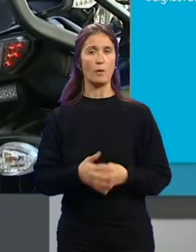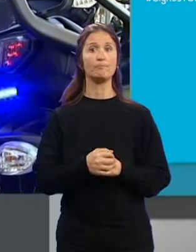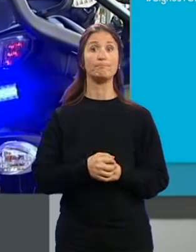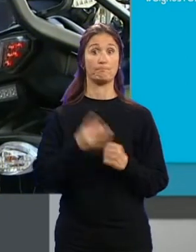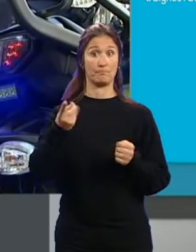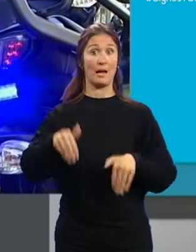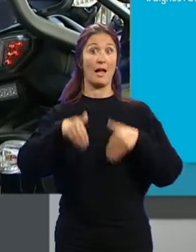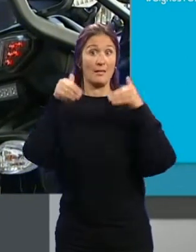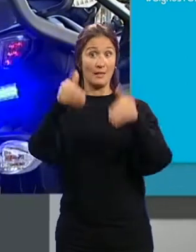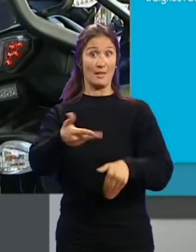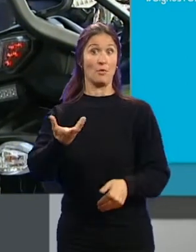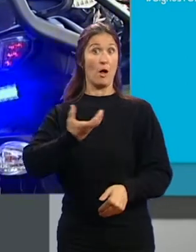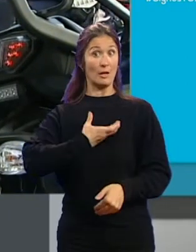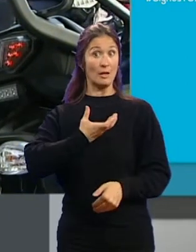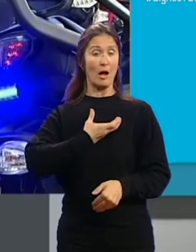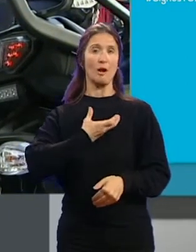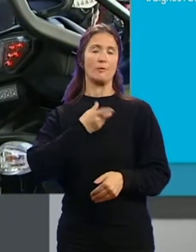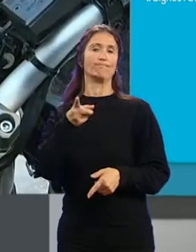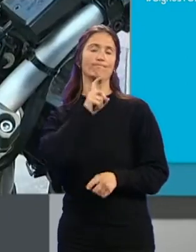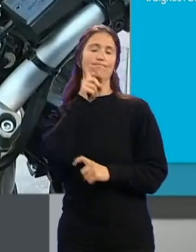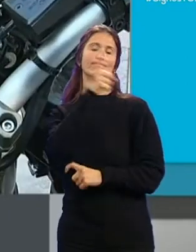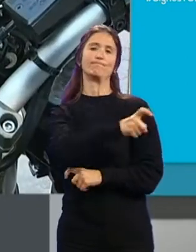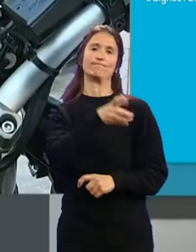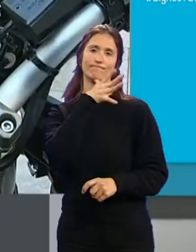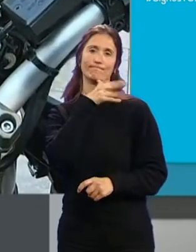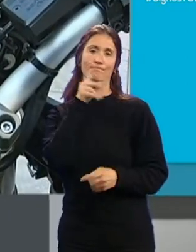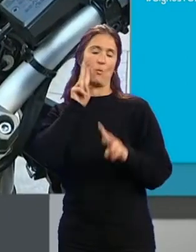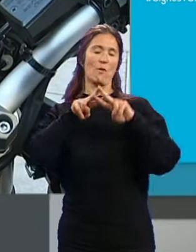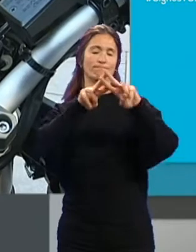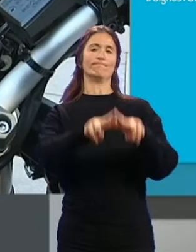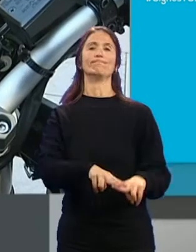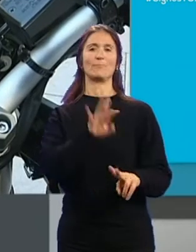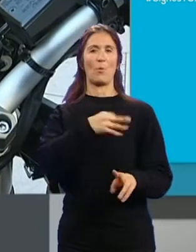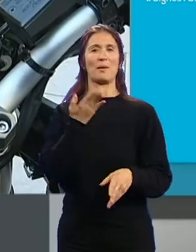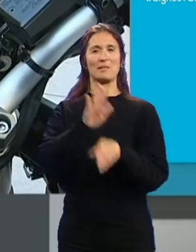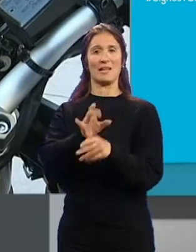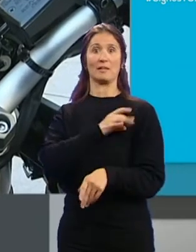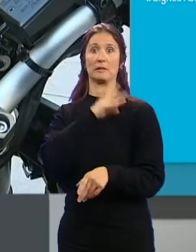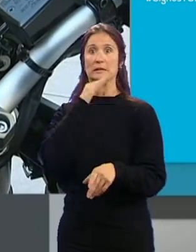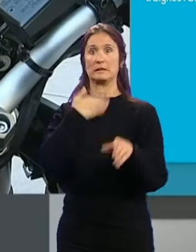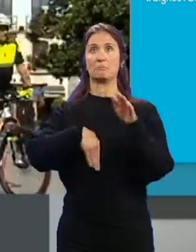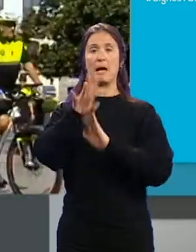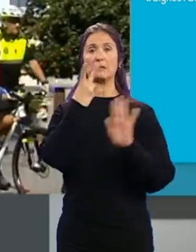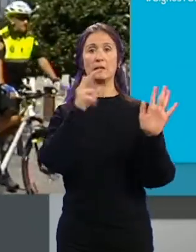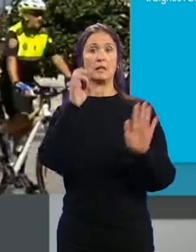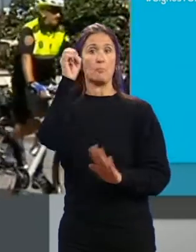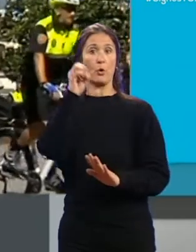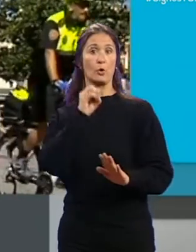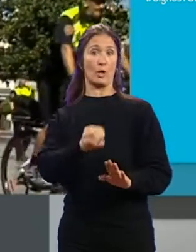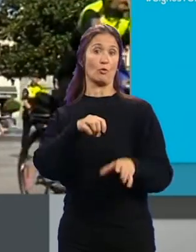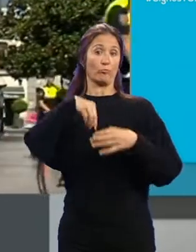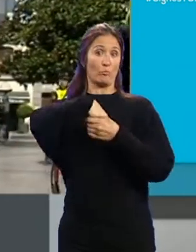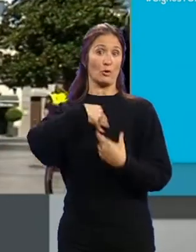El candidato a la Alcaldía ha valorado... ...al igual que los representantes del sindicato... ...que representa a más del 70% de los agentes